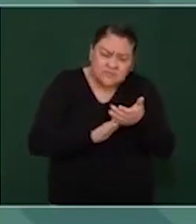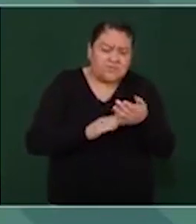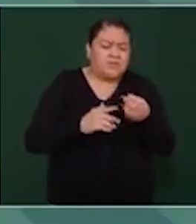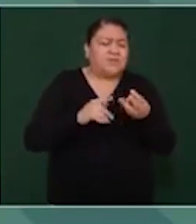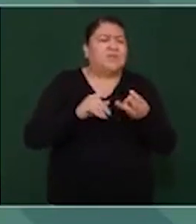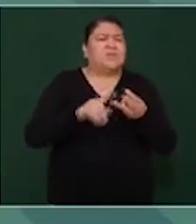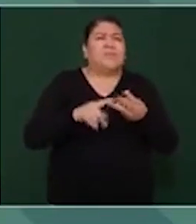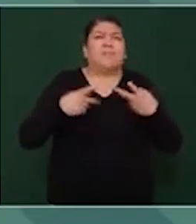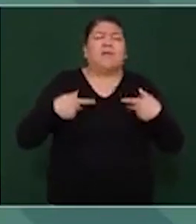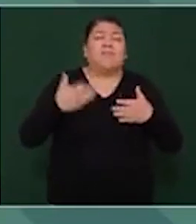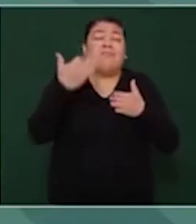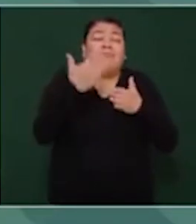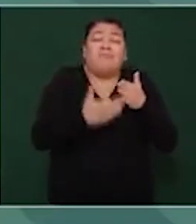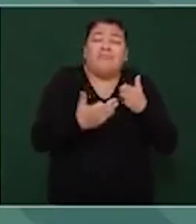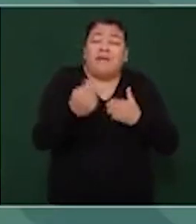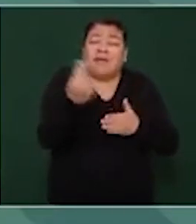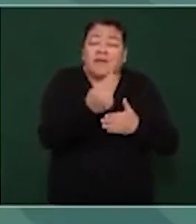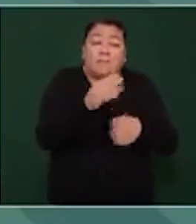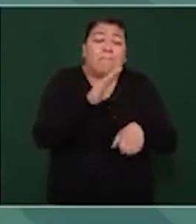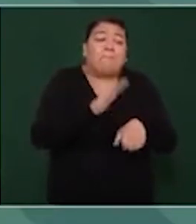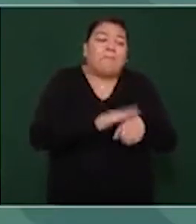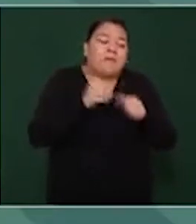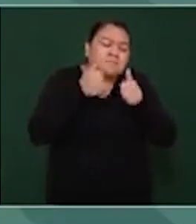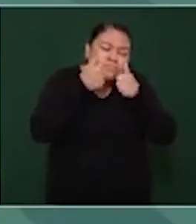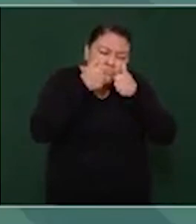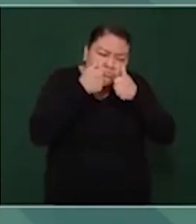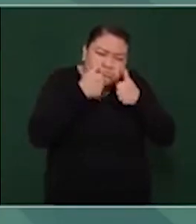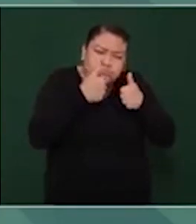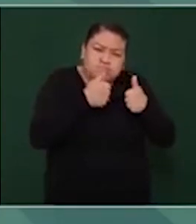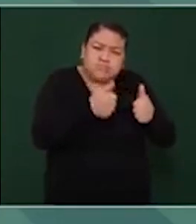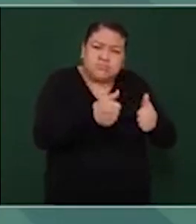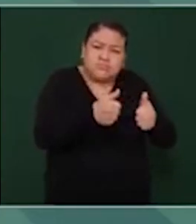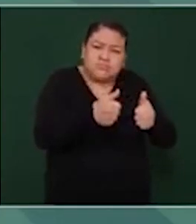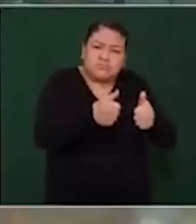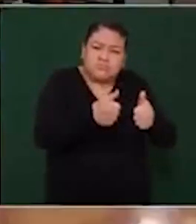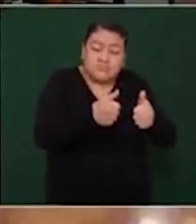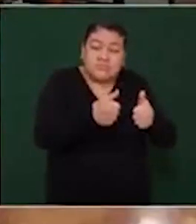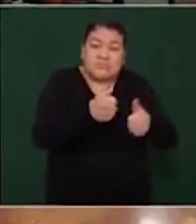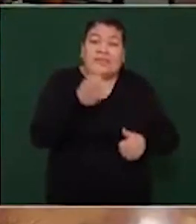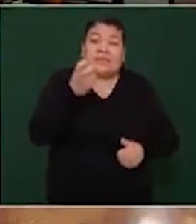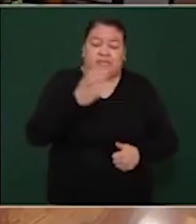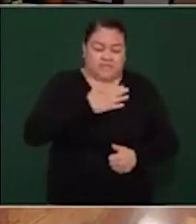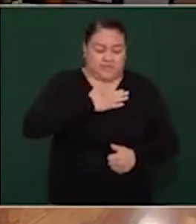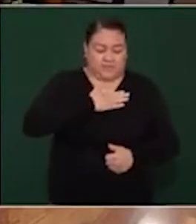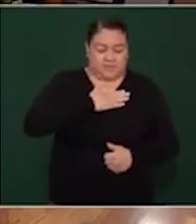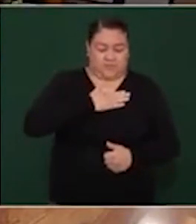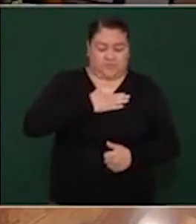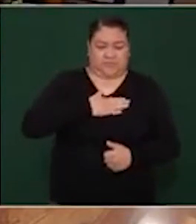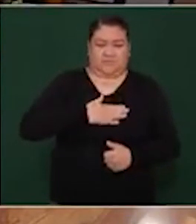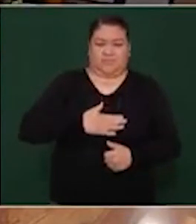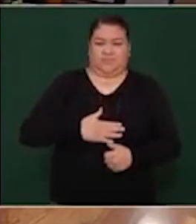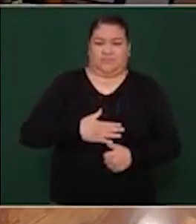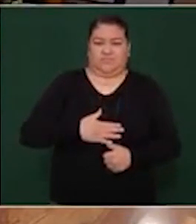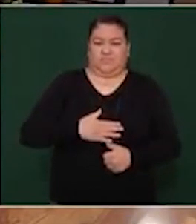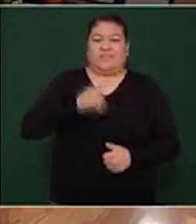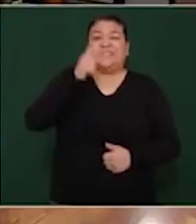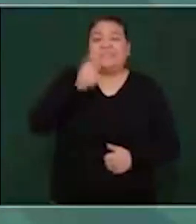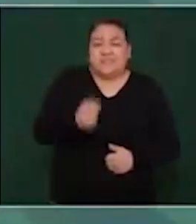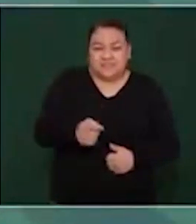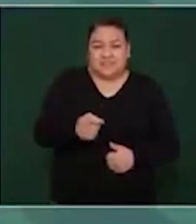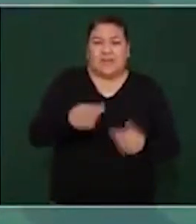necesitados. La justicia es eso, darle más